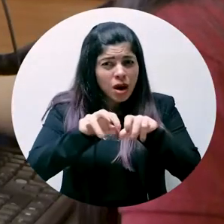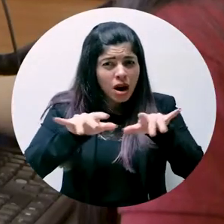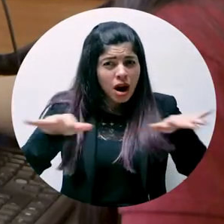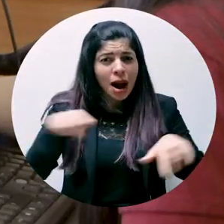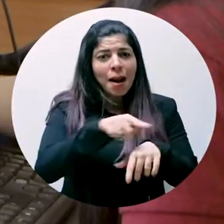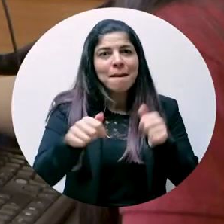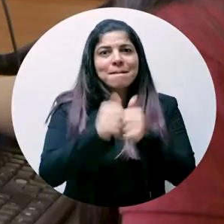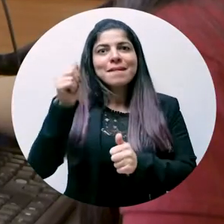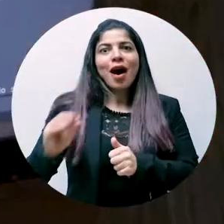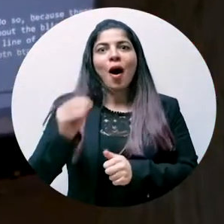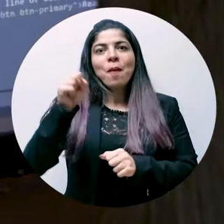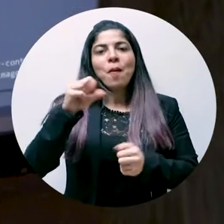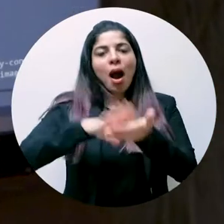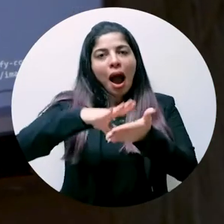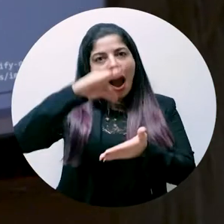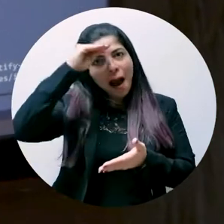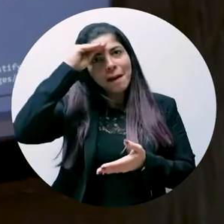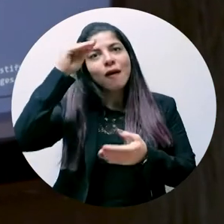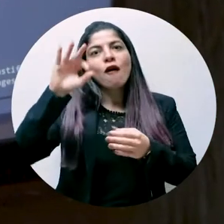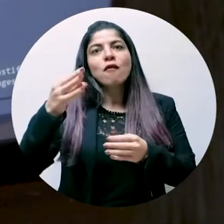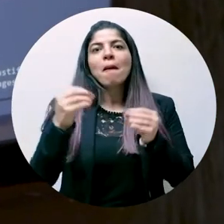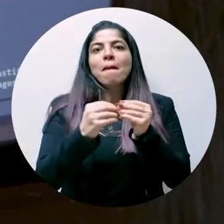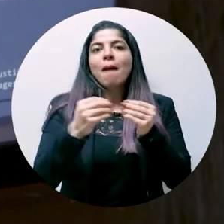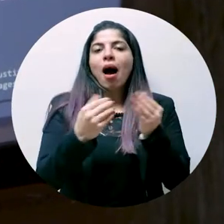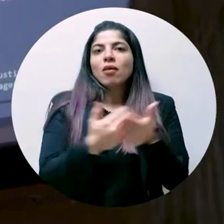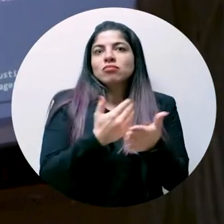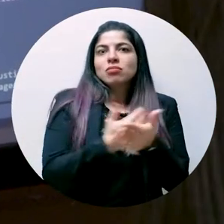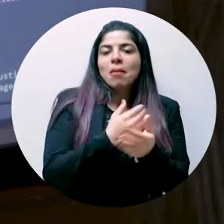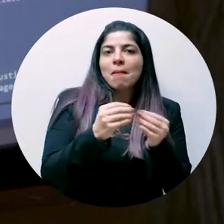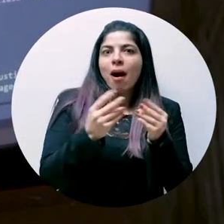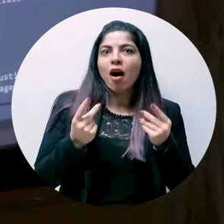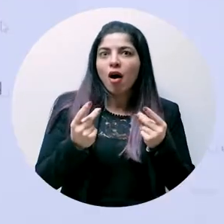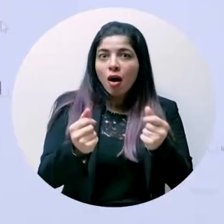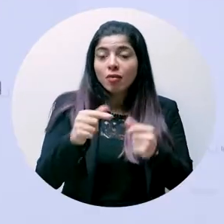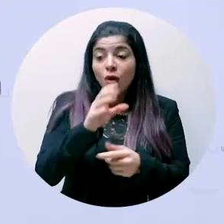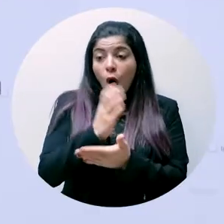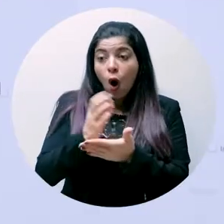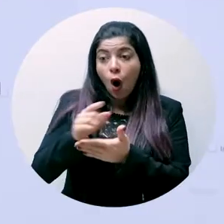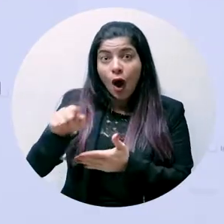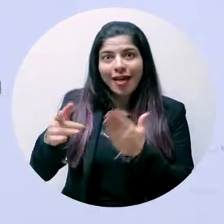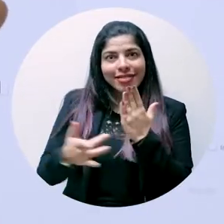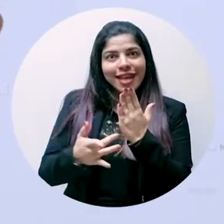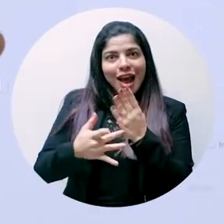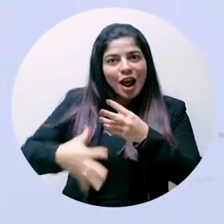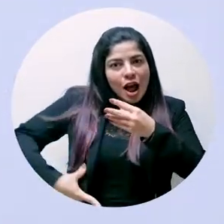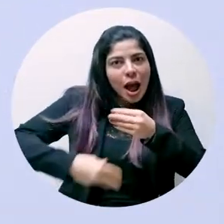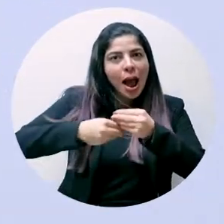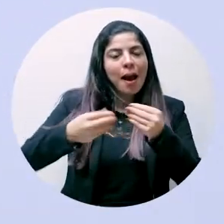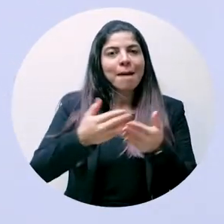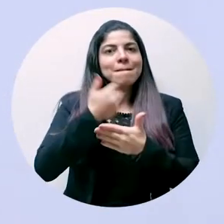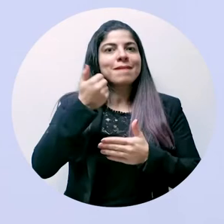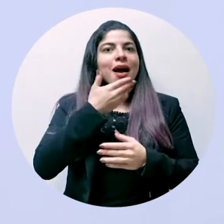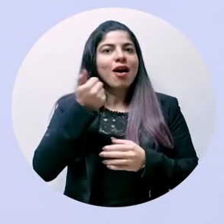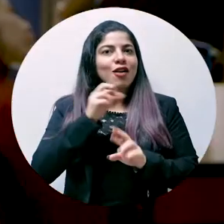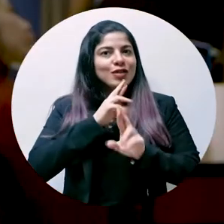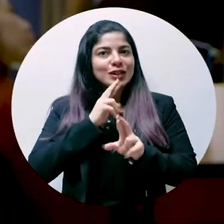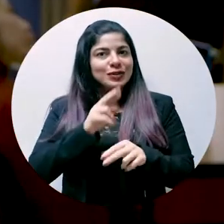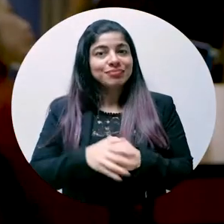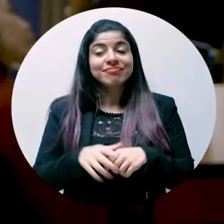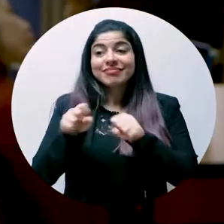permite que más jóvenes puedan aprender de una forma moderna y ágil Y a los colegios a integrar la tecnología de forma más eficiente